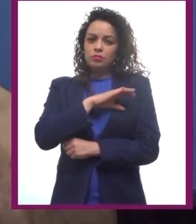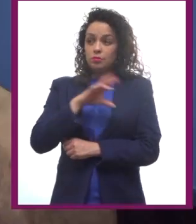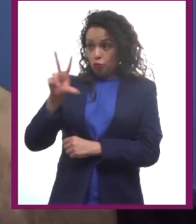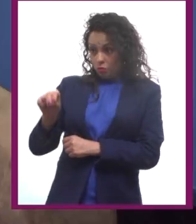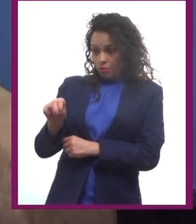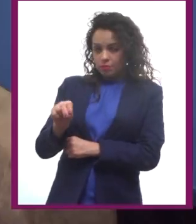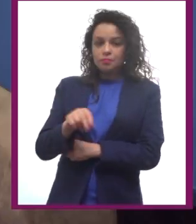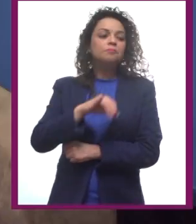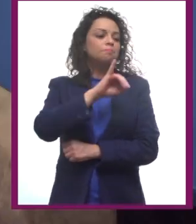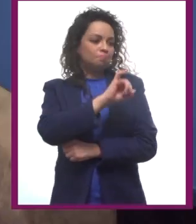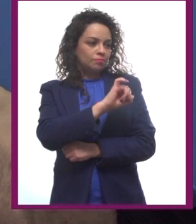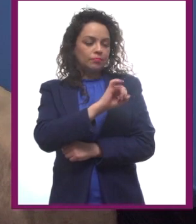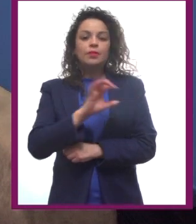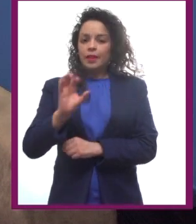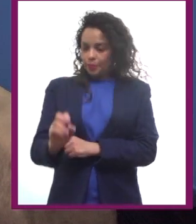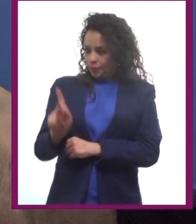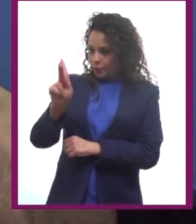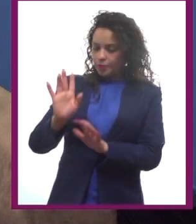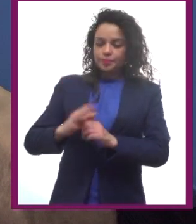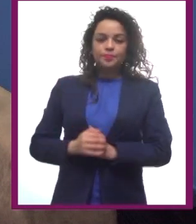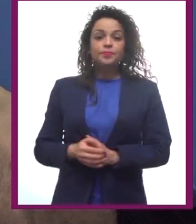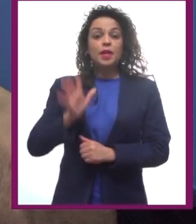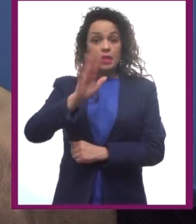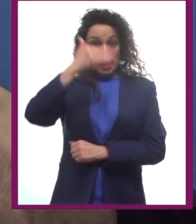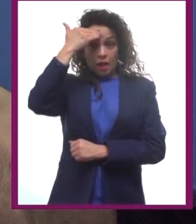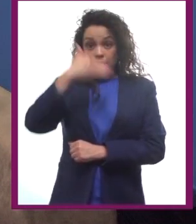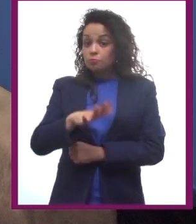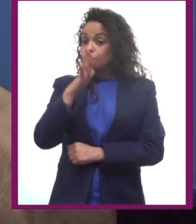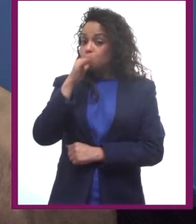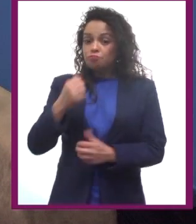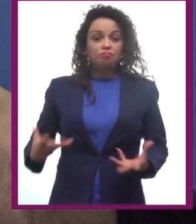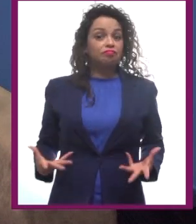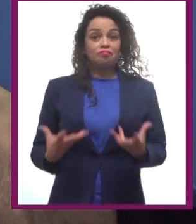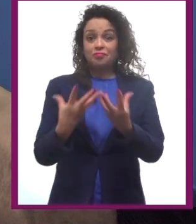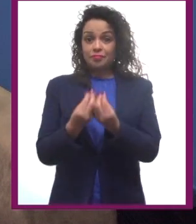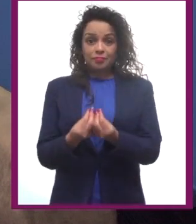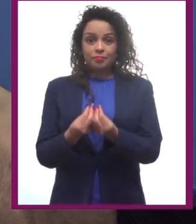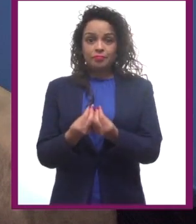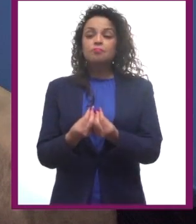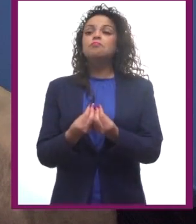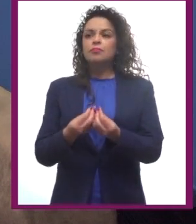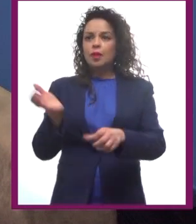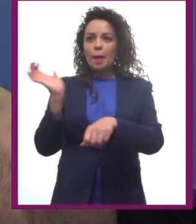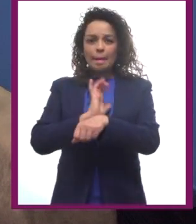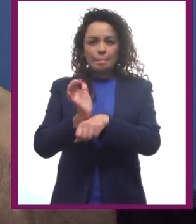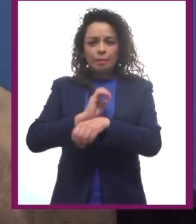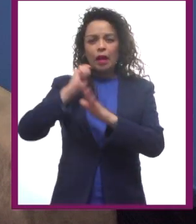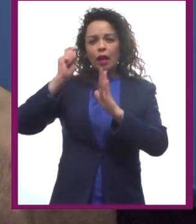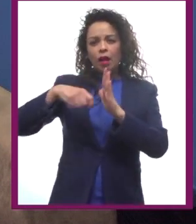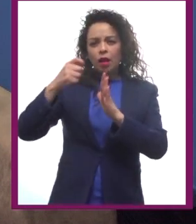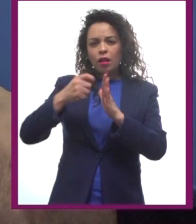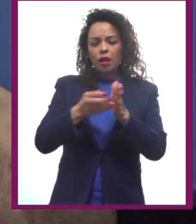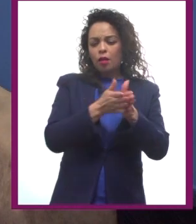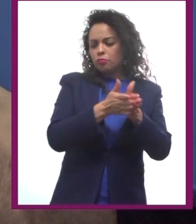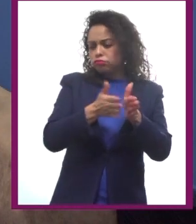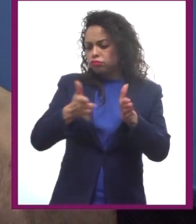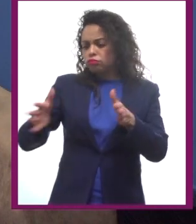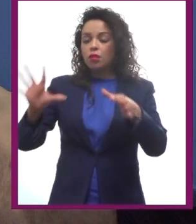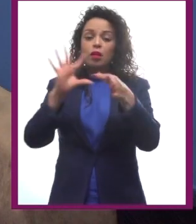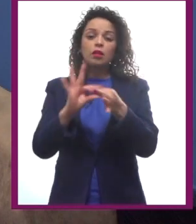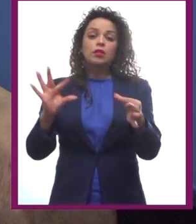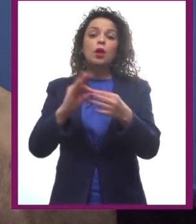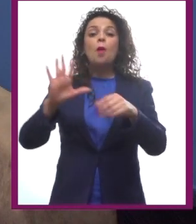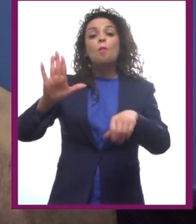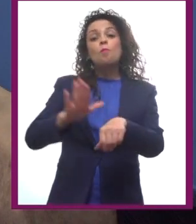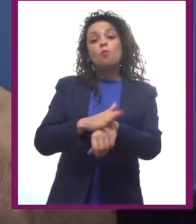Ok. Y después de que sabemos que no pueden estar juntos, el resto de la película nos explican por qué y cómo el